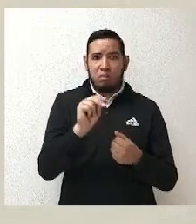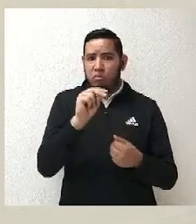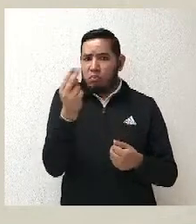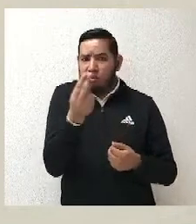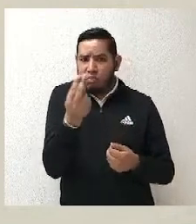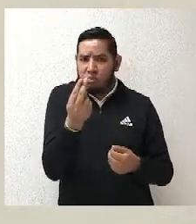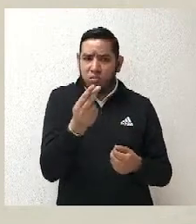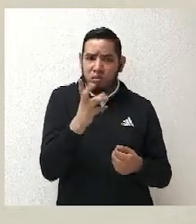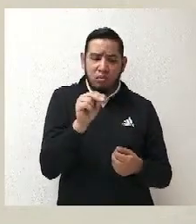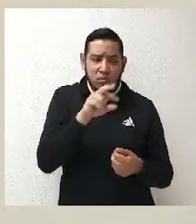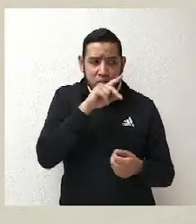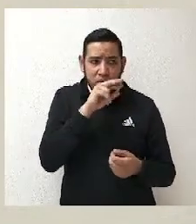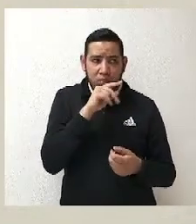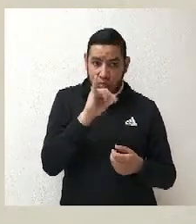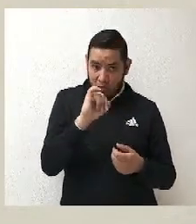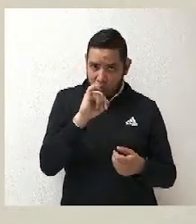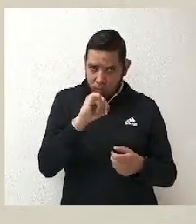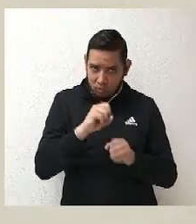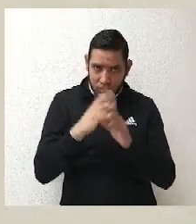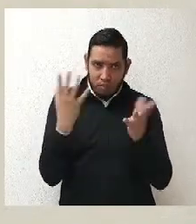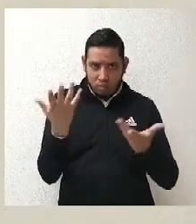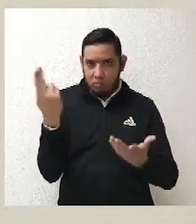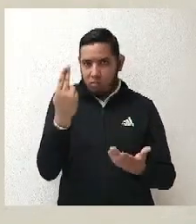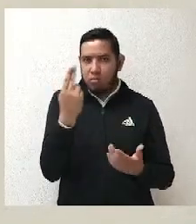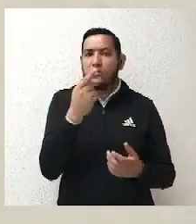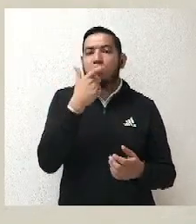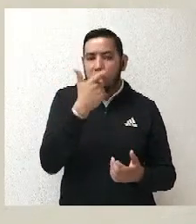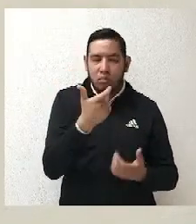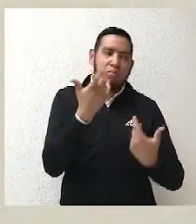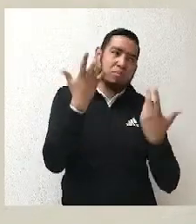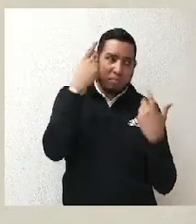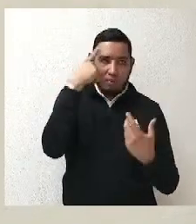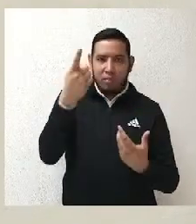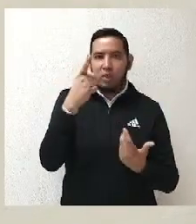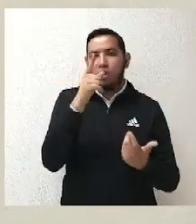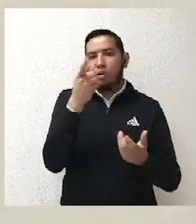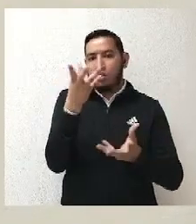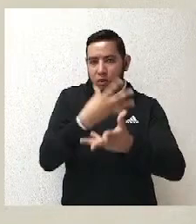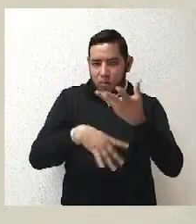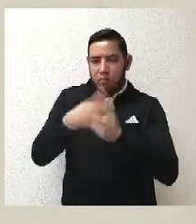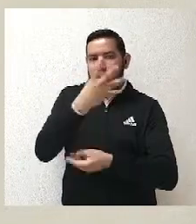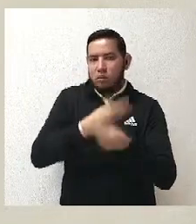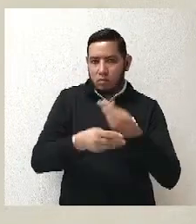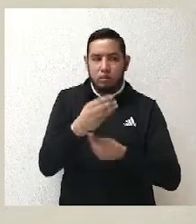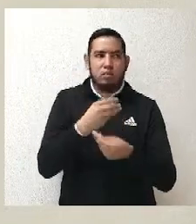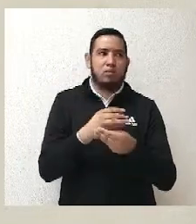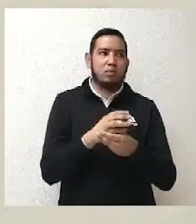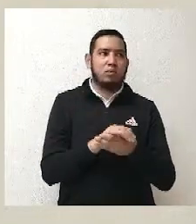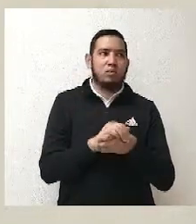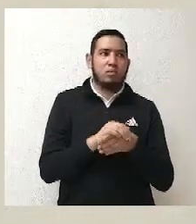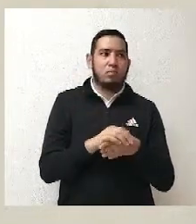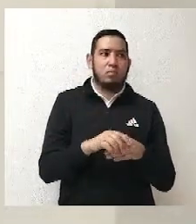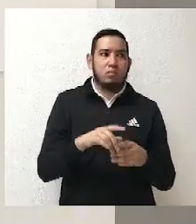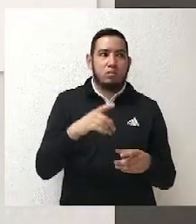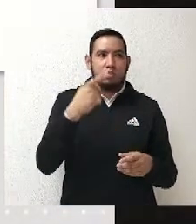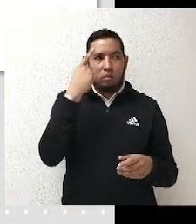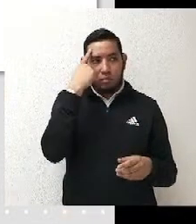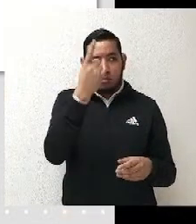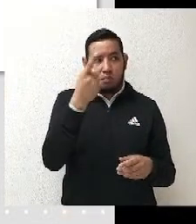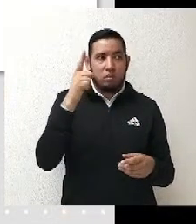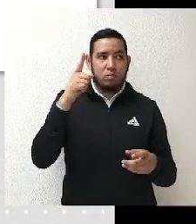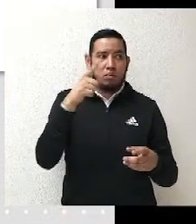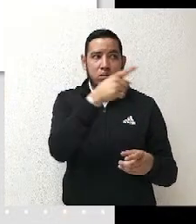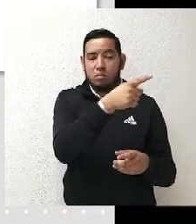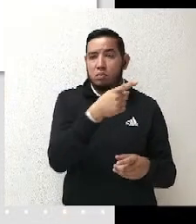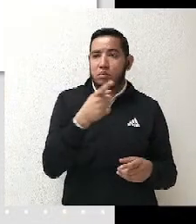novedoso, era un asunto importante por lo que estaba en juego, no podemos negar que Morena cada vez tiene más presencia o tiene una